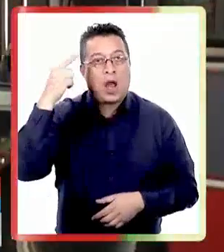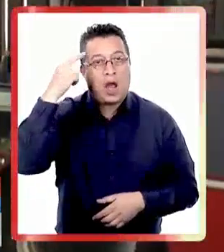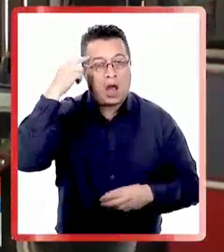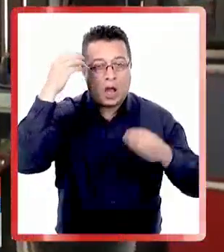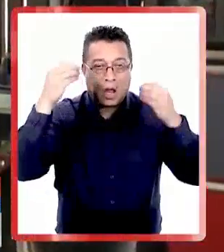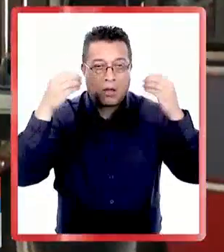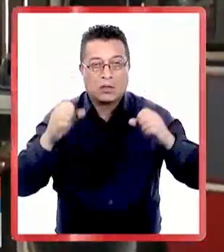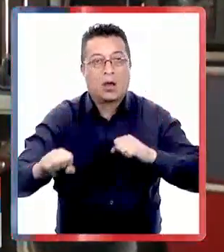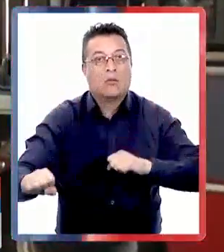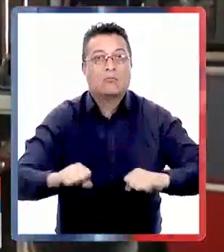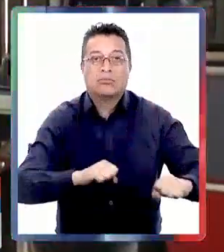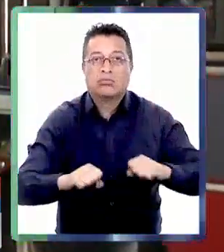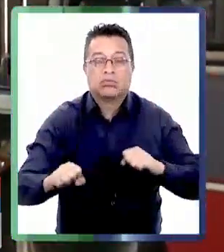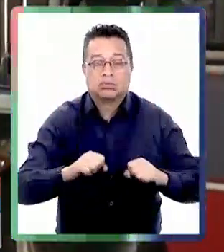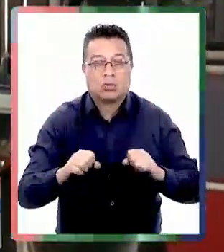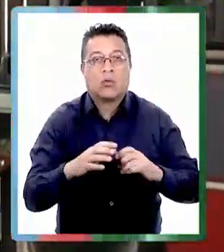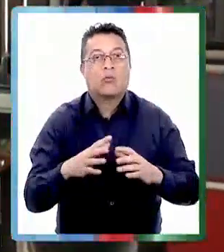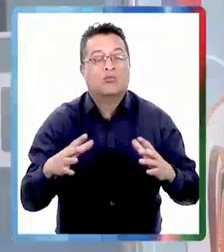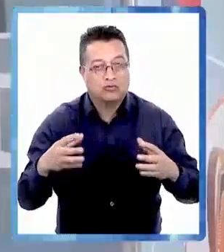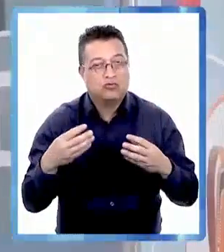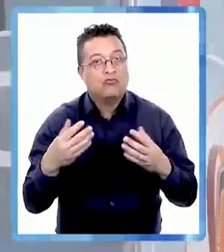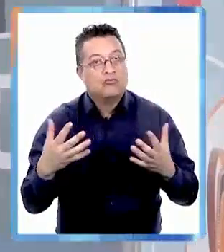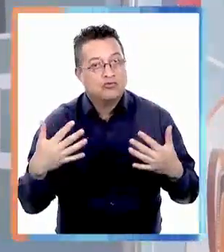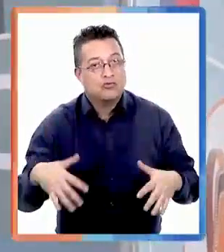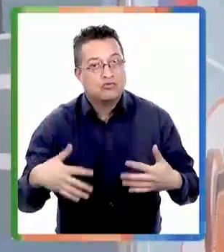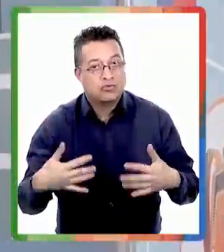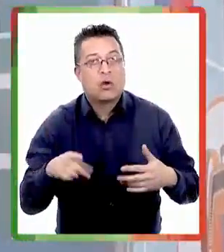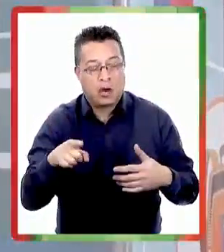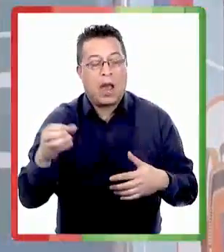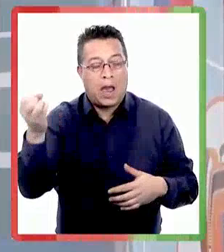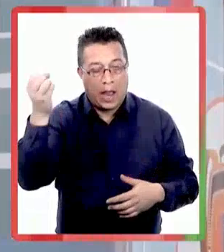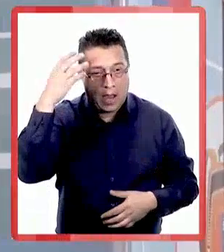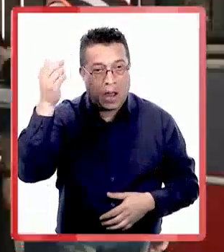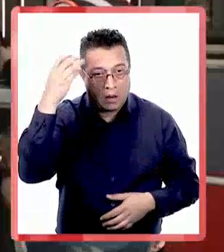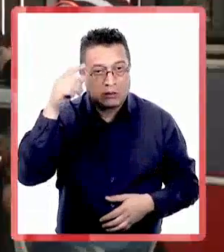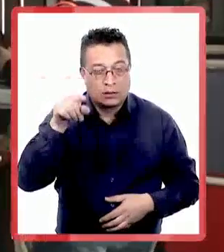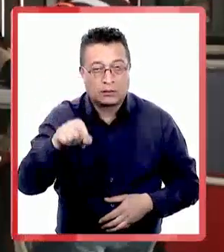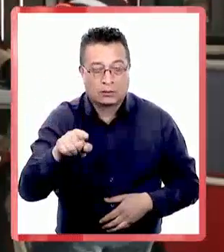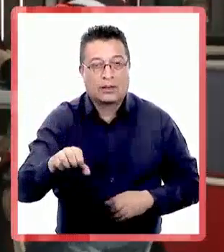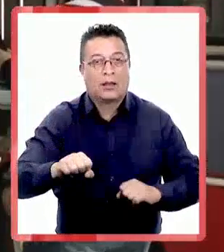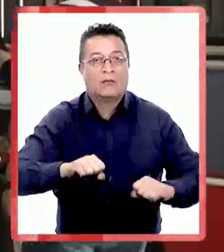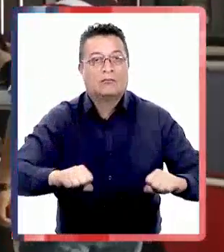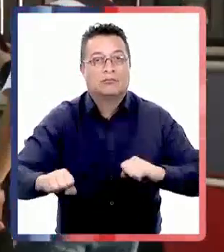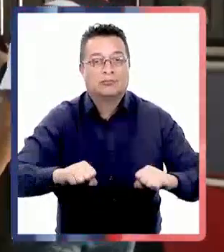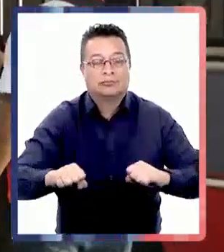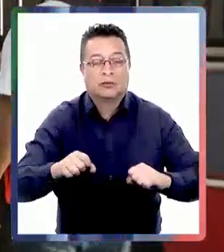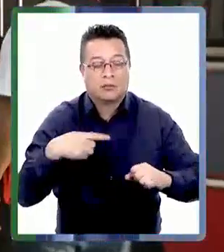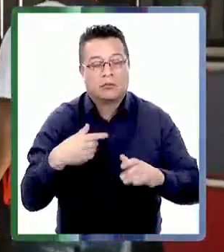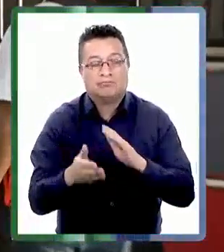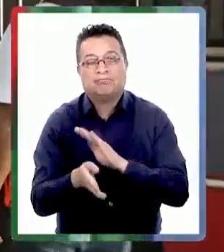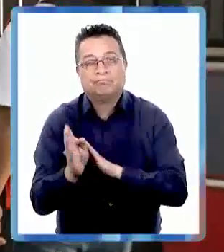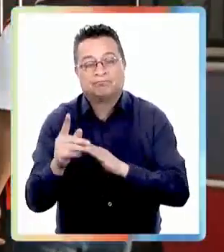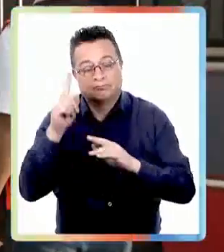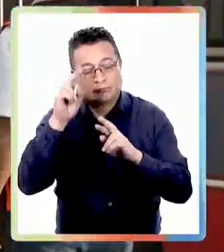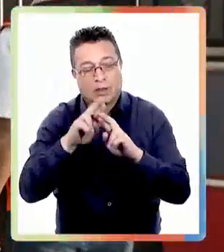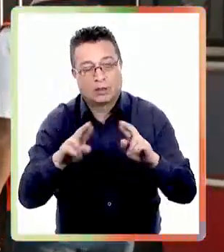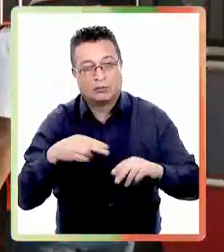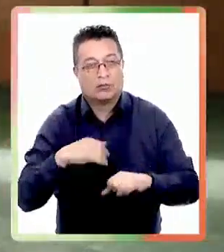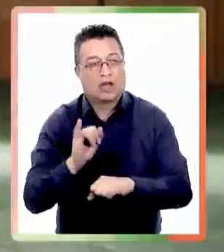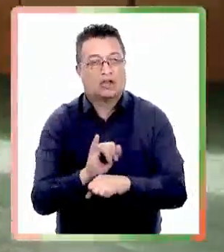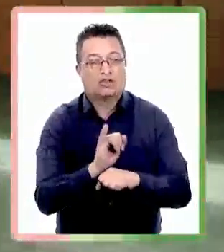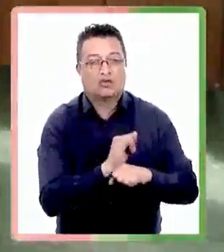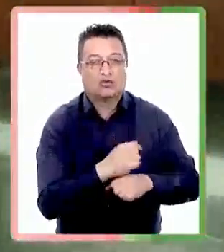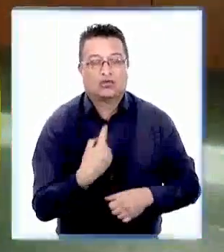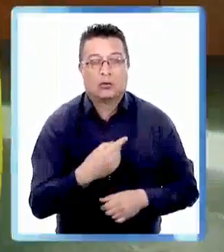pensaron que ese movimiento les podía sacudir tanto efectivamente tienen un aprendizaje con respecto a estos movimientos nos vamos tranquilos nos quedamos tranquilos como